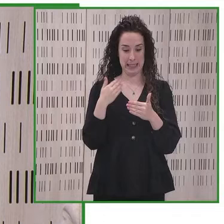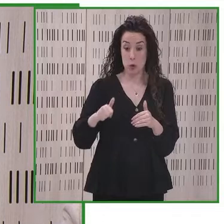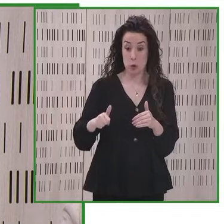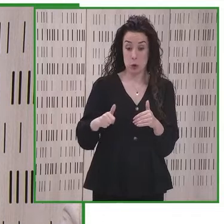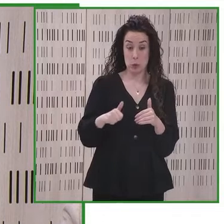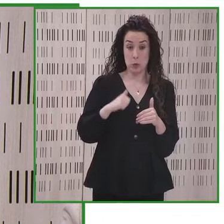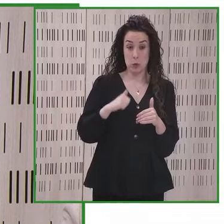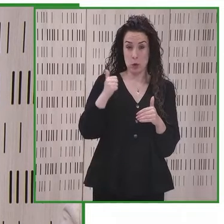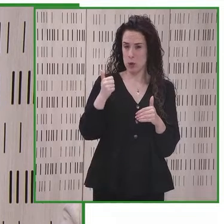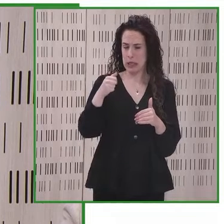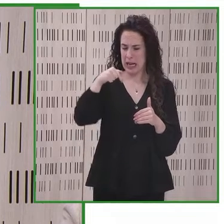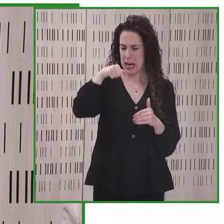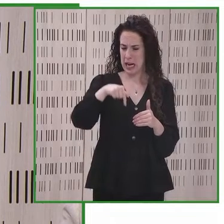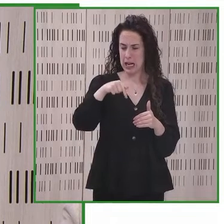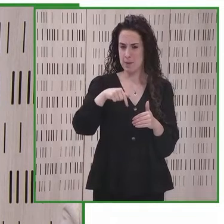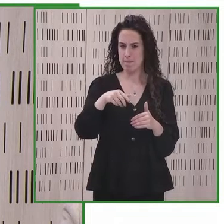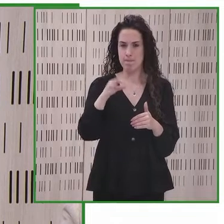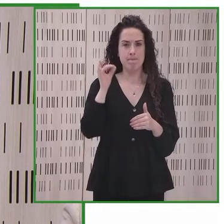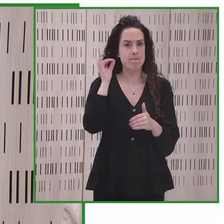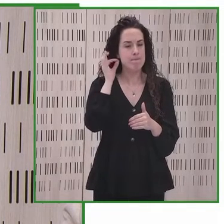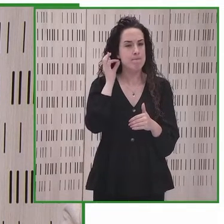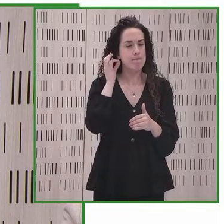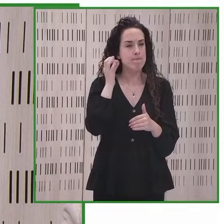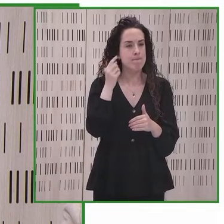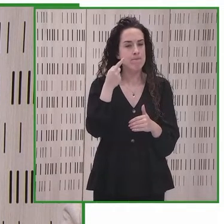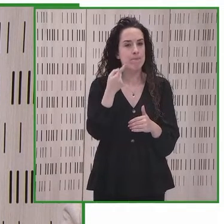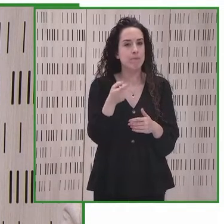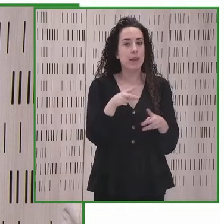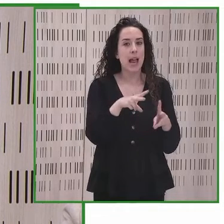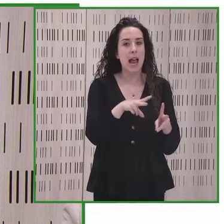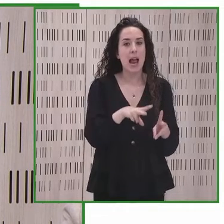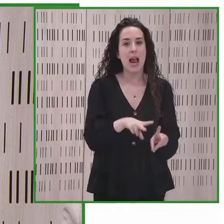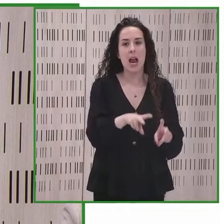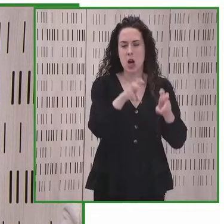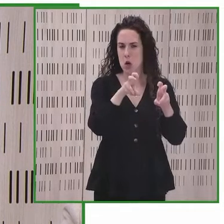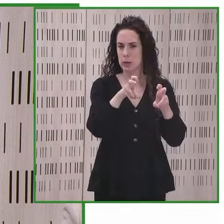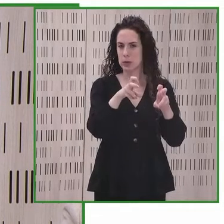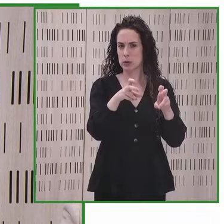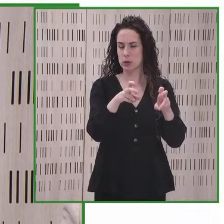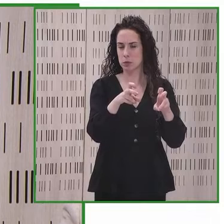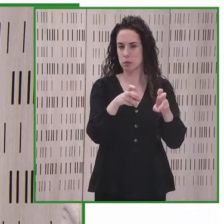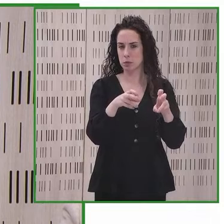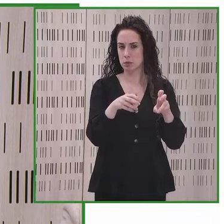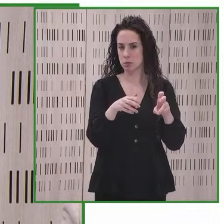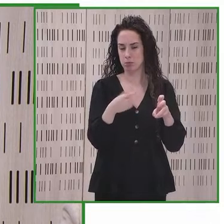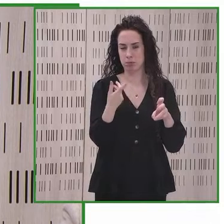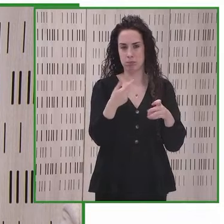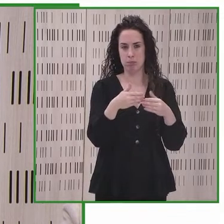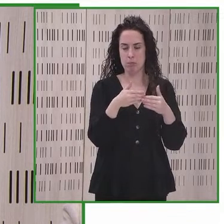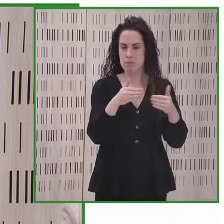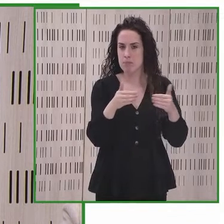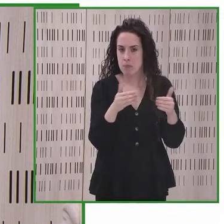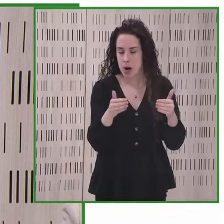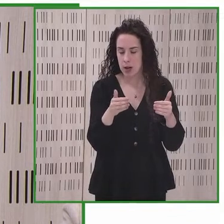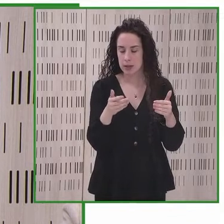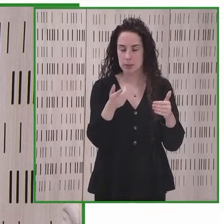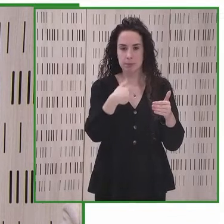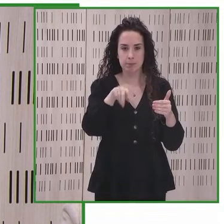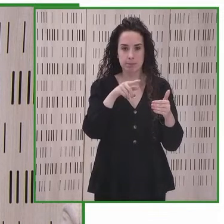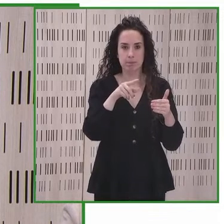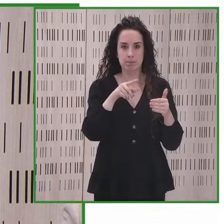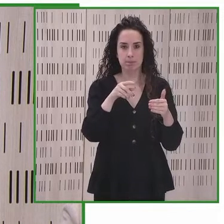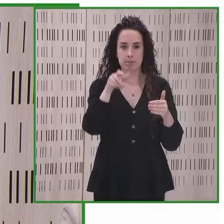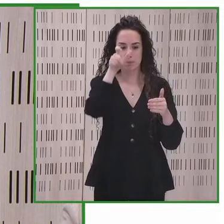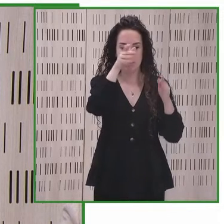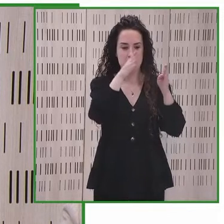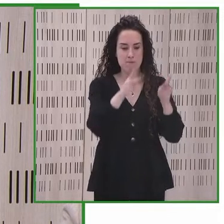creado unos dos días, permítame decirles que tenéis la oportunidad de escuchar a grandes